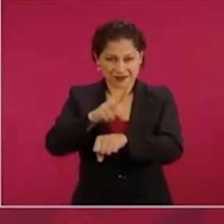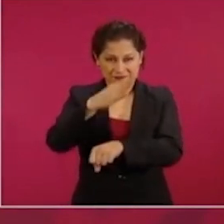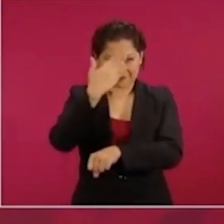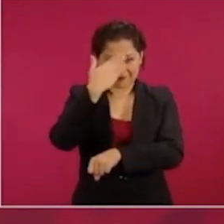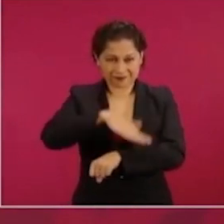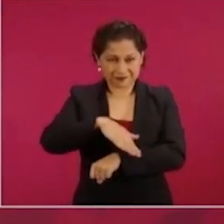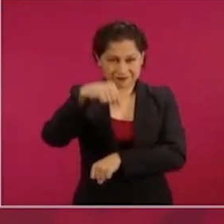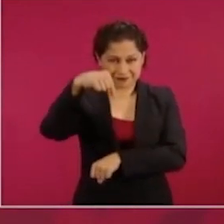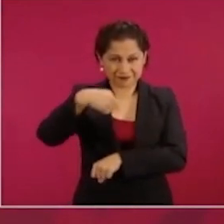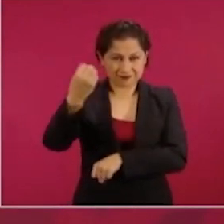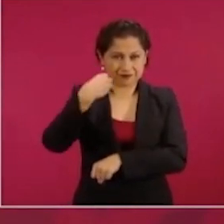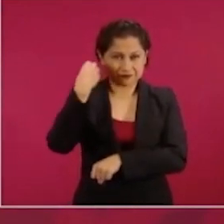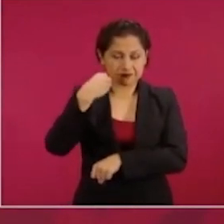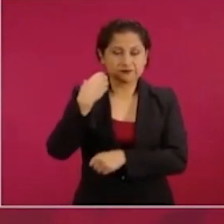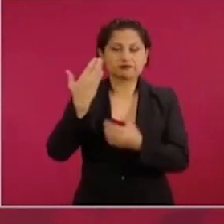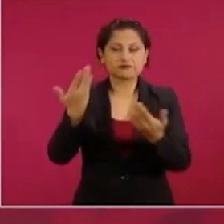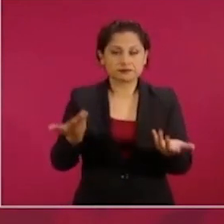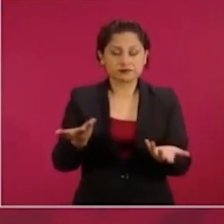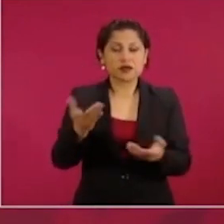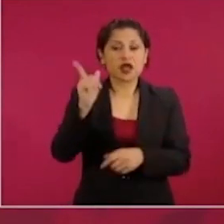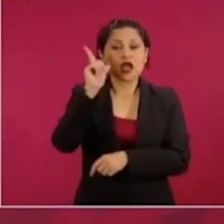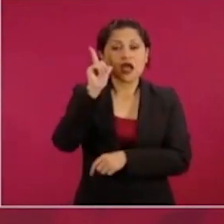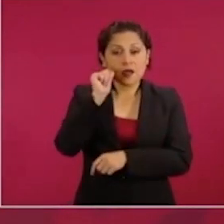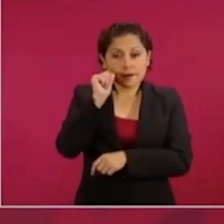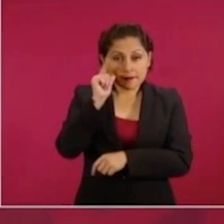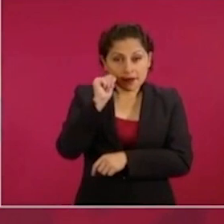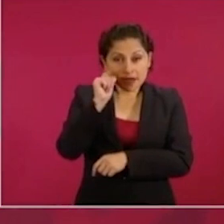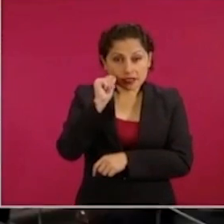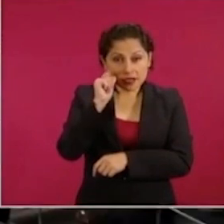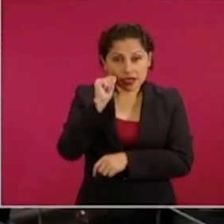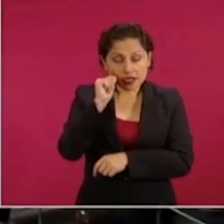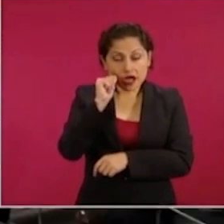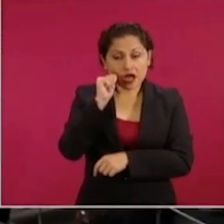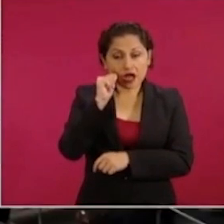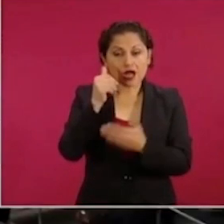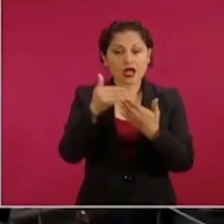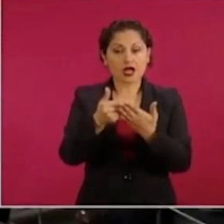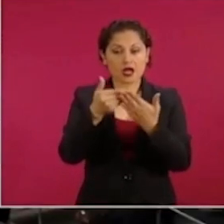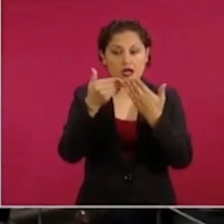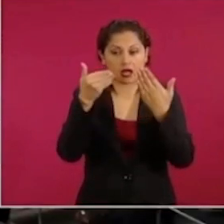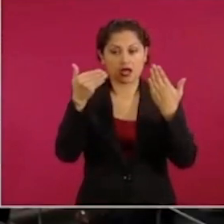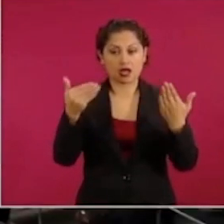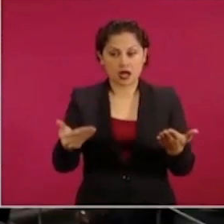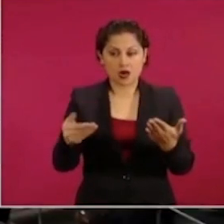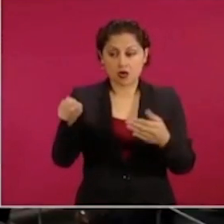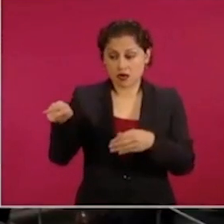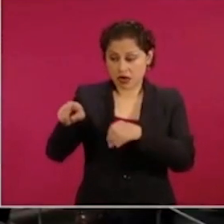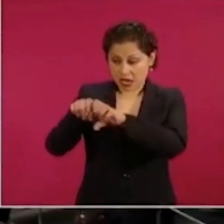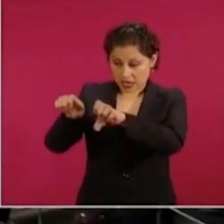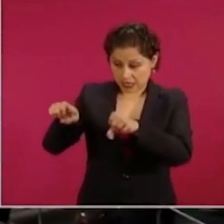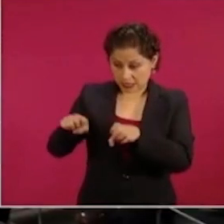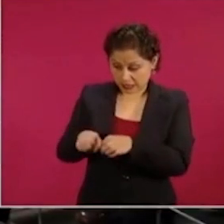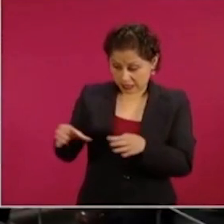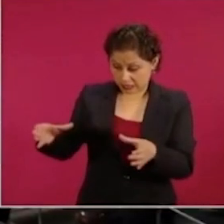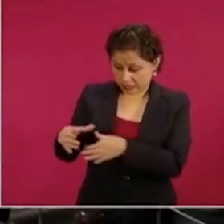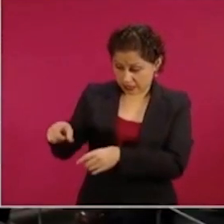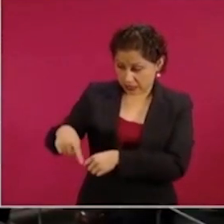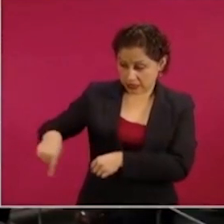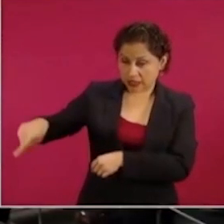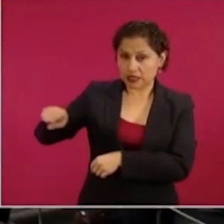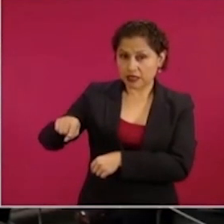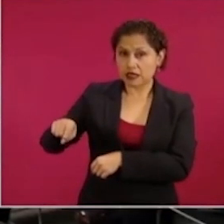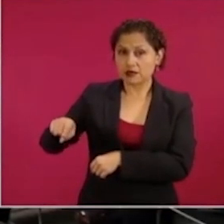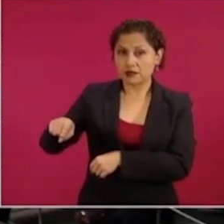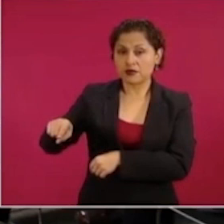a partir de mañana este equipo va a estar